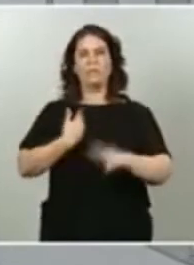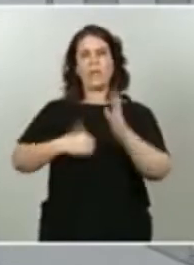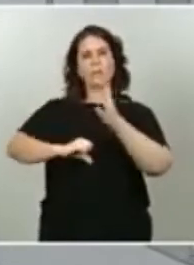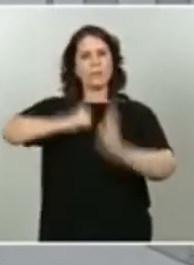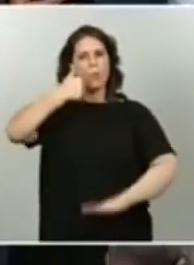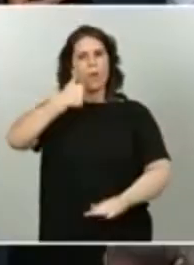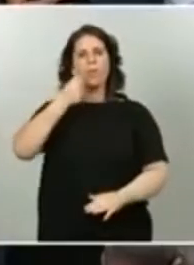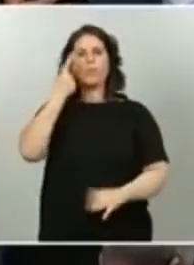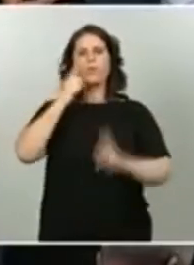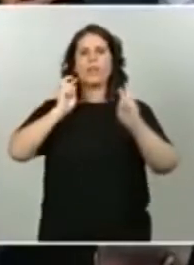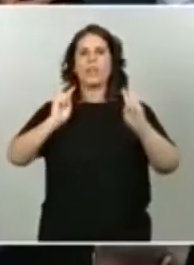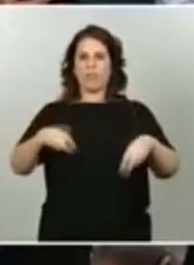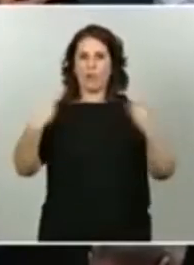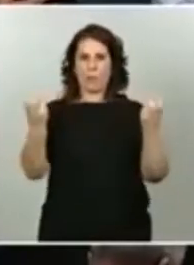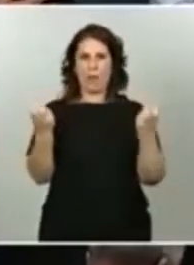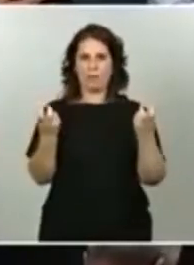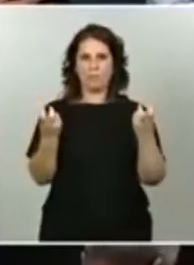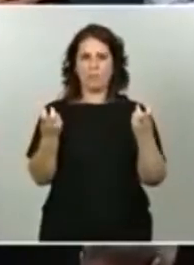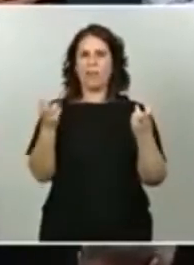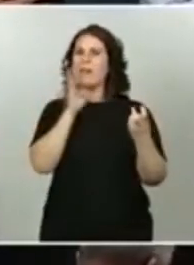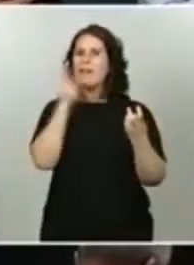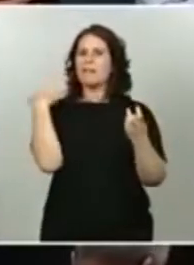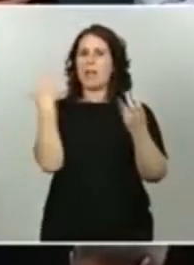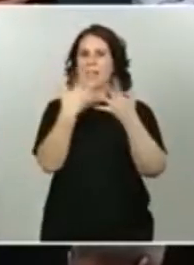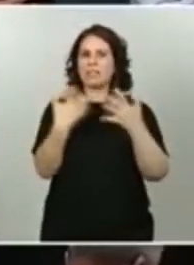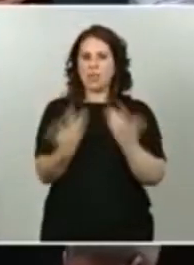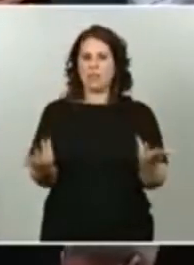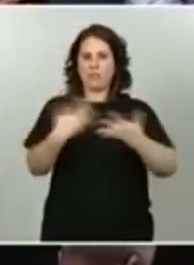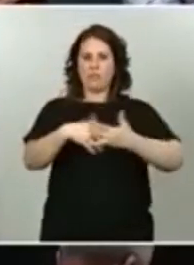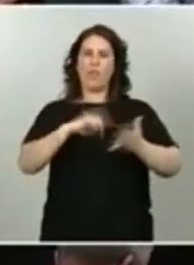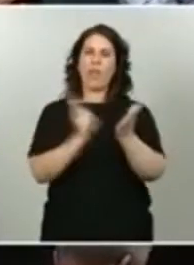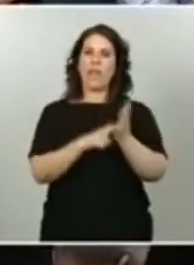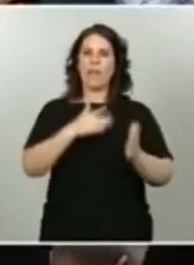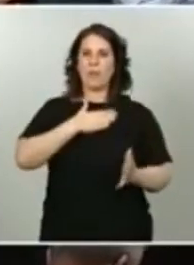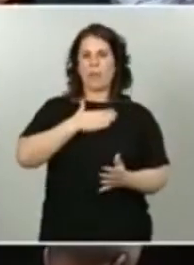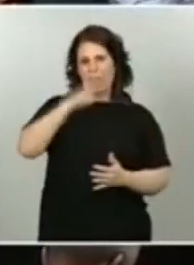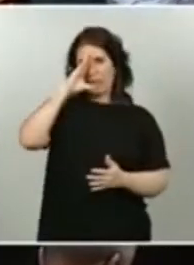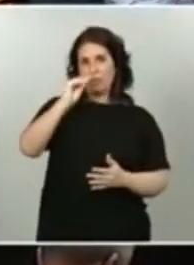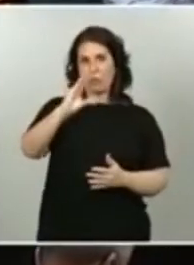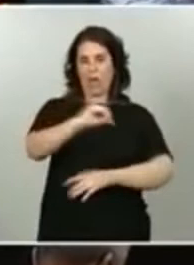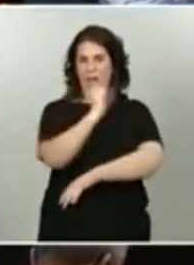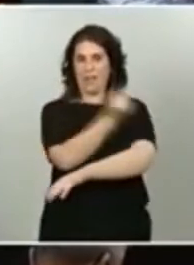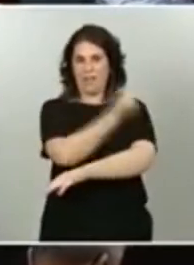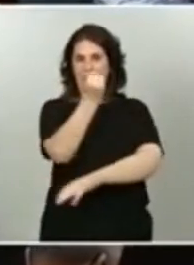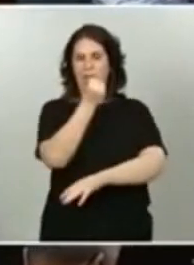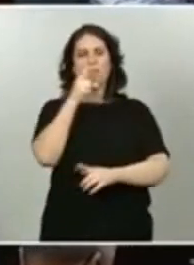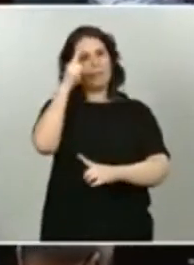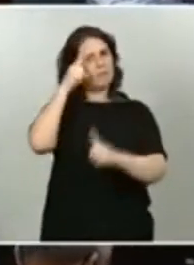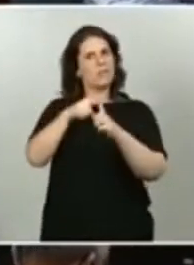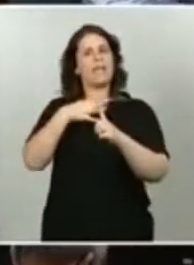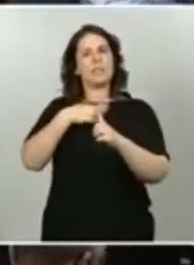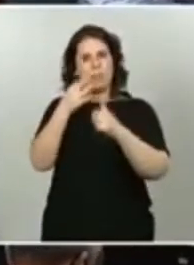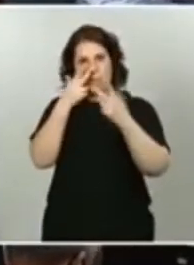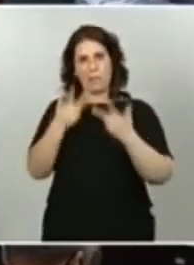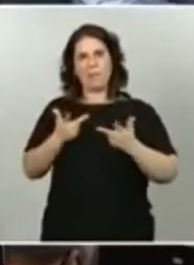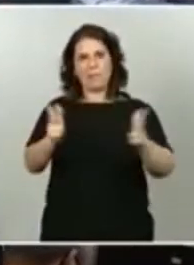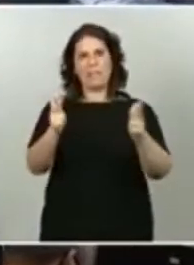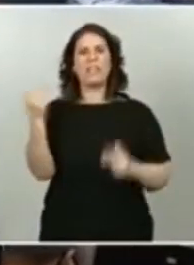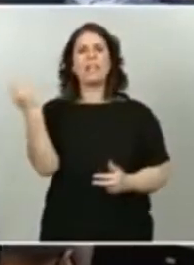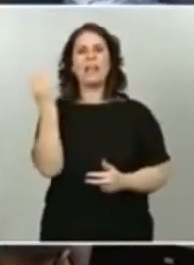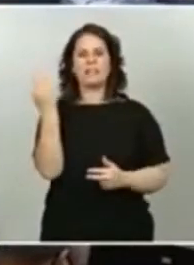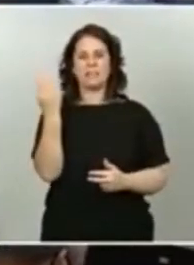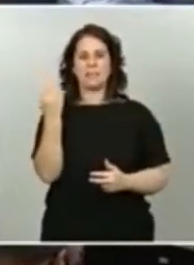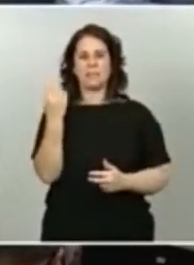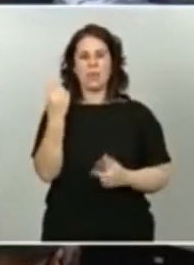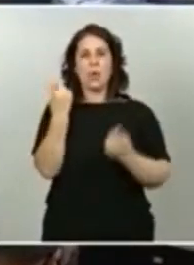reforma del texto refundido de la Ley de Propiedad Intelectual para permitir la presencia de las editoras musicales en